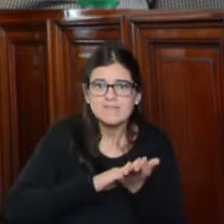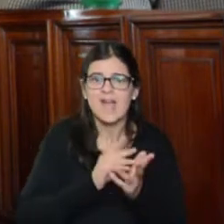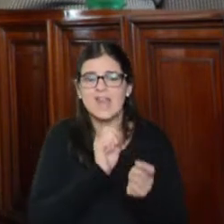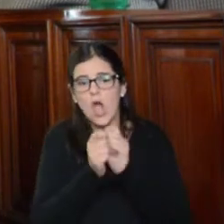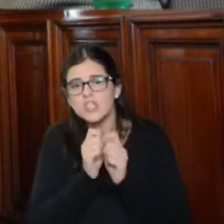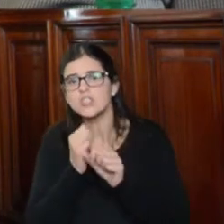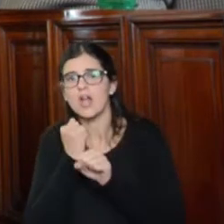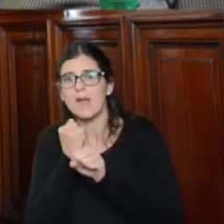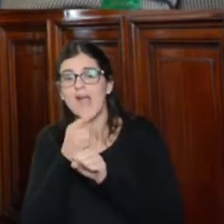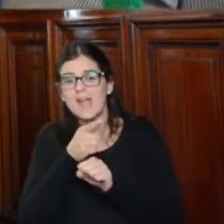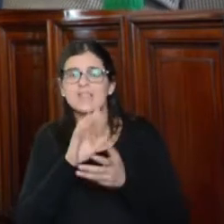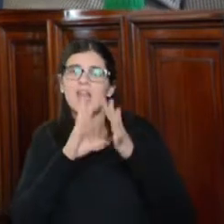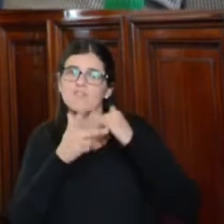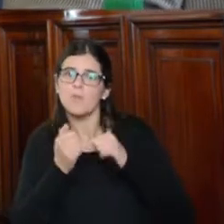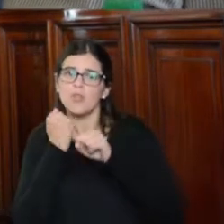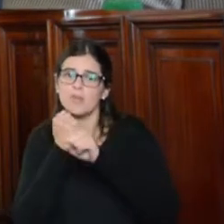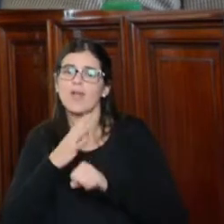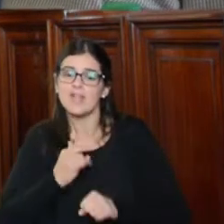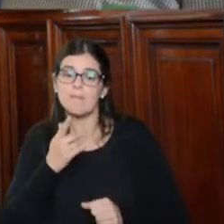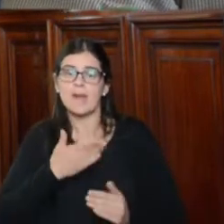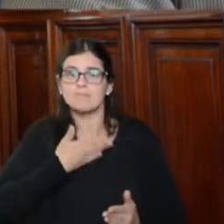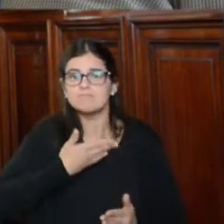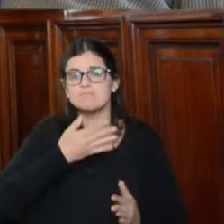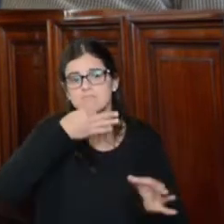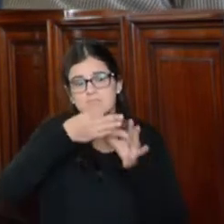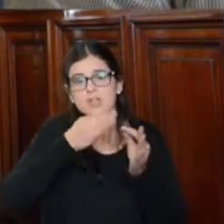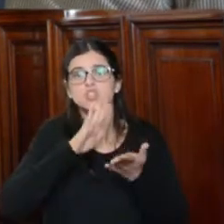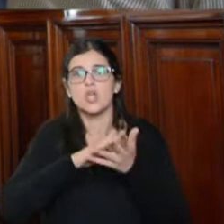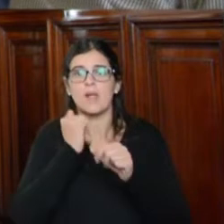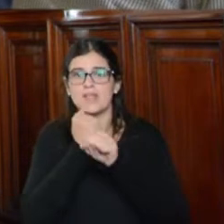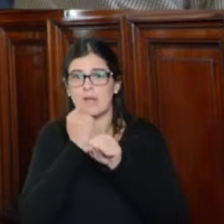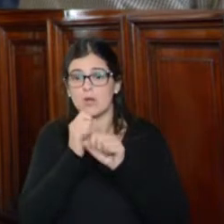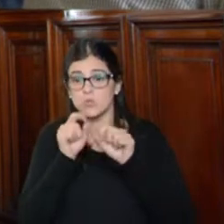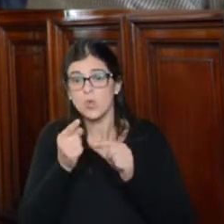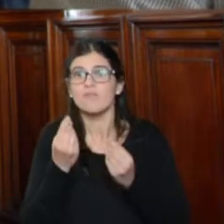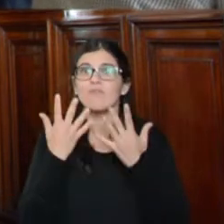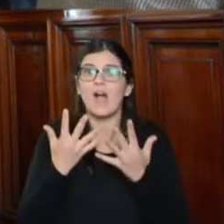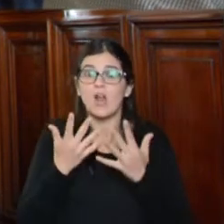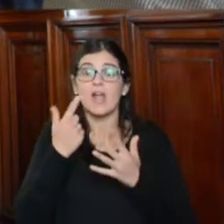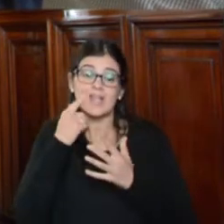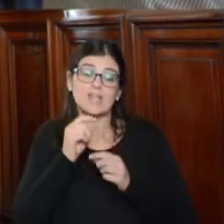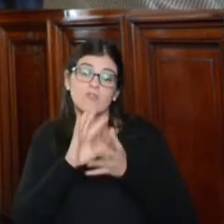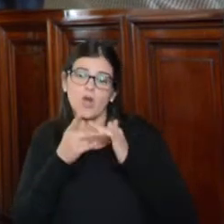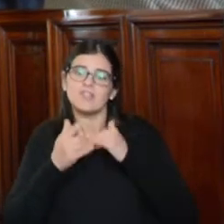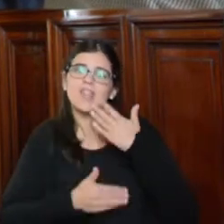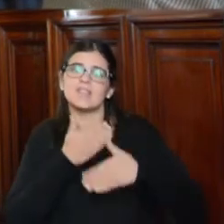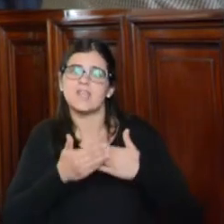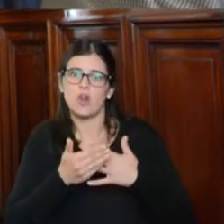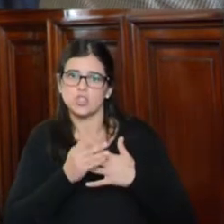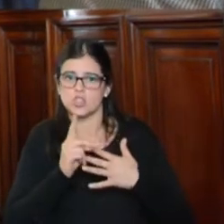instrumento de los trabajadores para la discusión de sus derechos y su participación en la riqueza y abstenerse de interferir en su desarrollo.